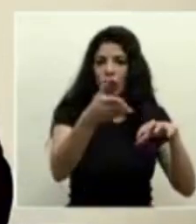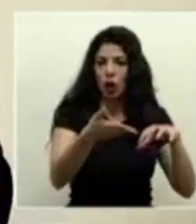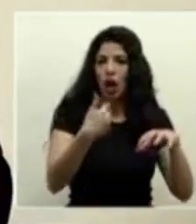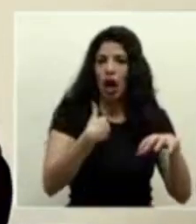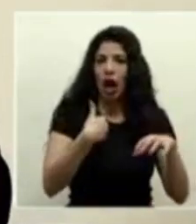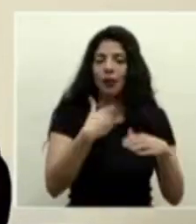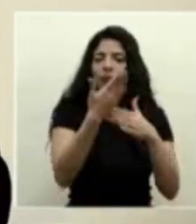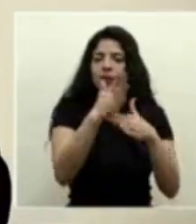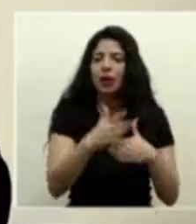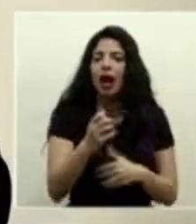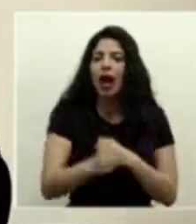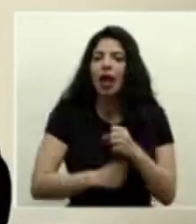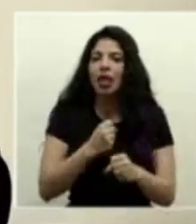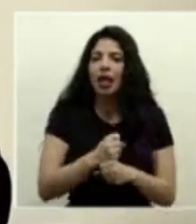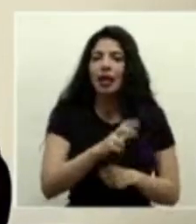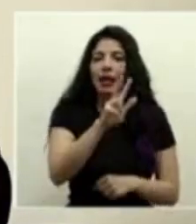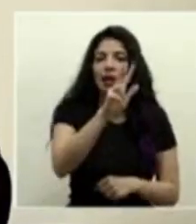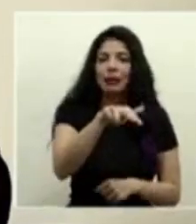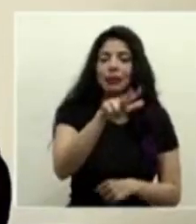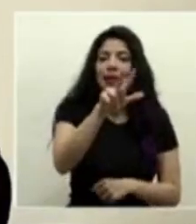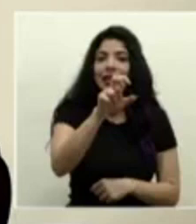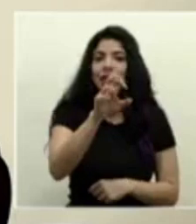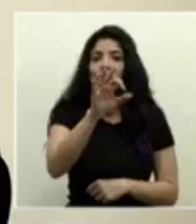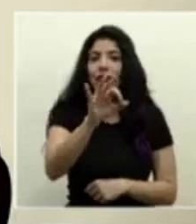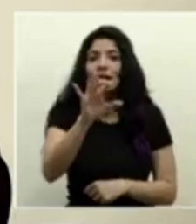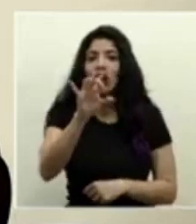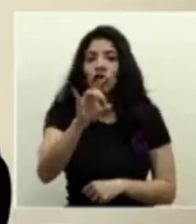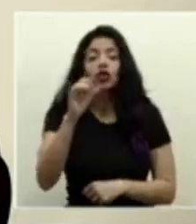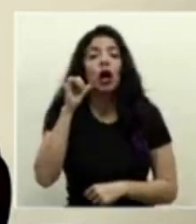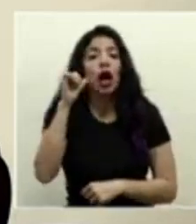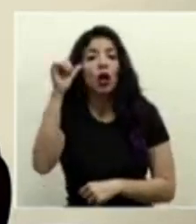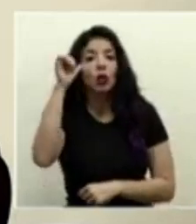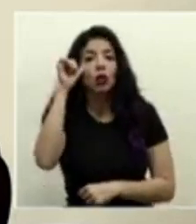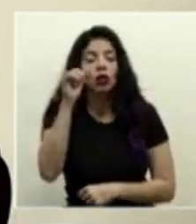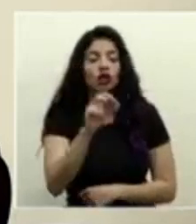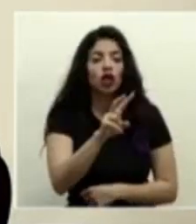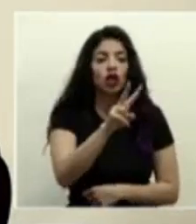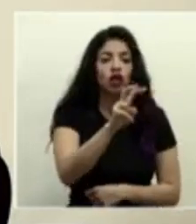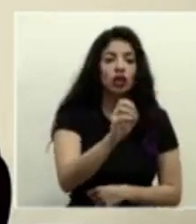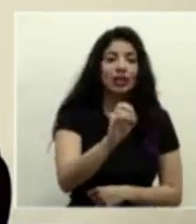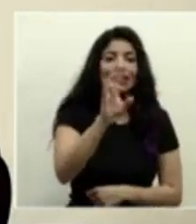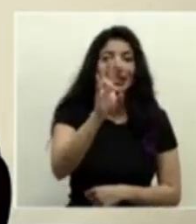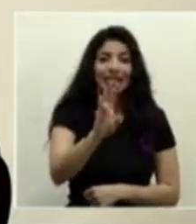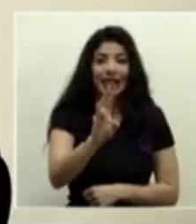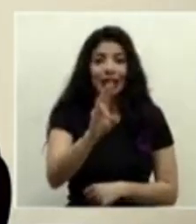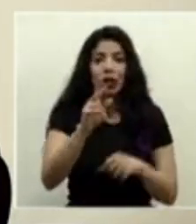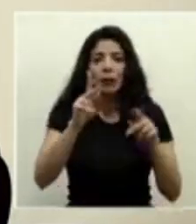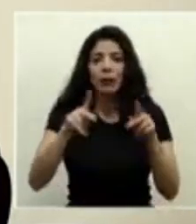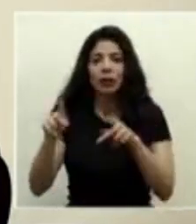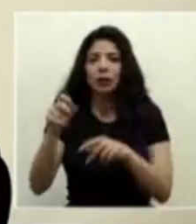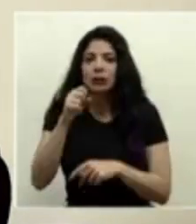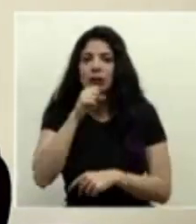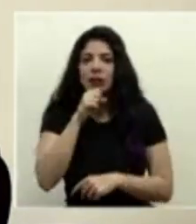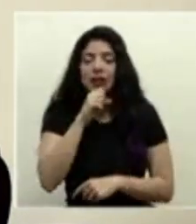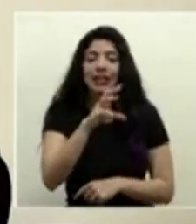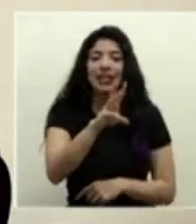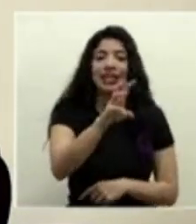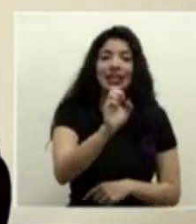Por edad son 3.398 adultos, 207 personas mayores y